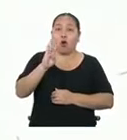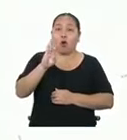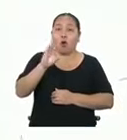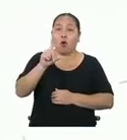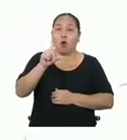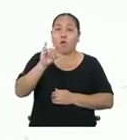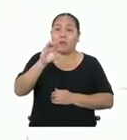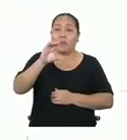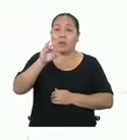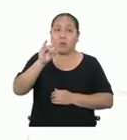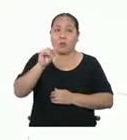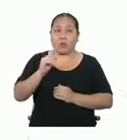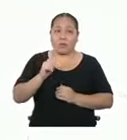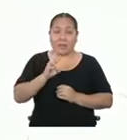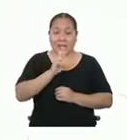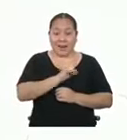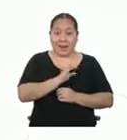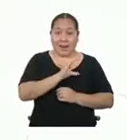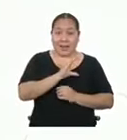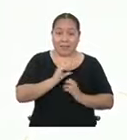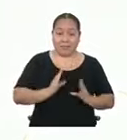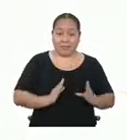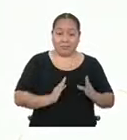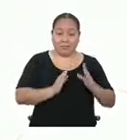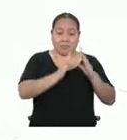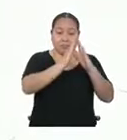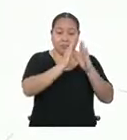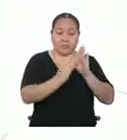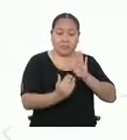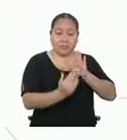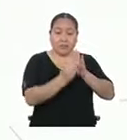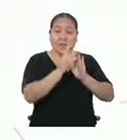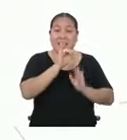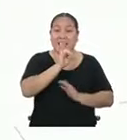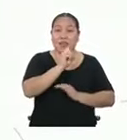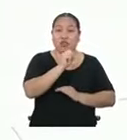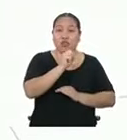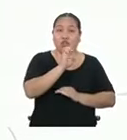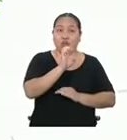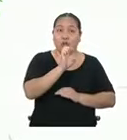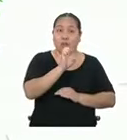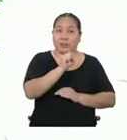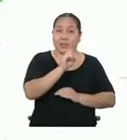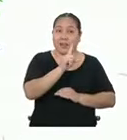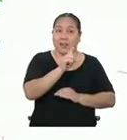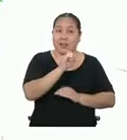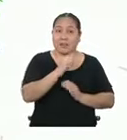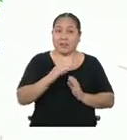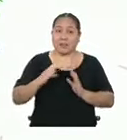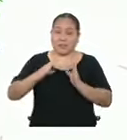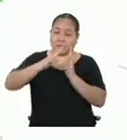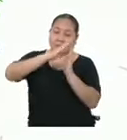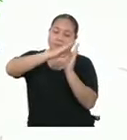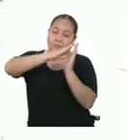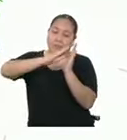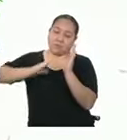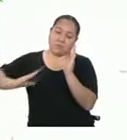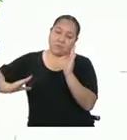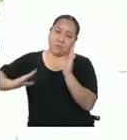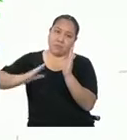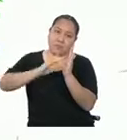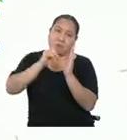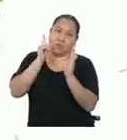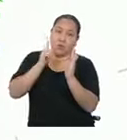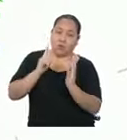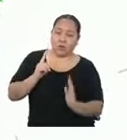recta si todas sus caras laterales son triángulos isósceles, aunque no todas congruentes. Y decimos que es oblicua si por lo menos